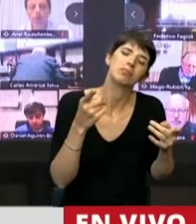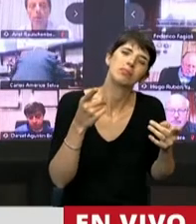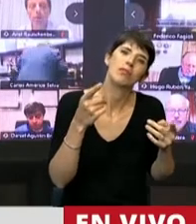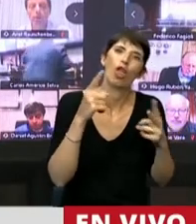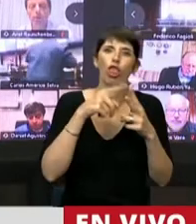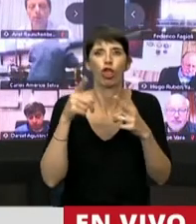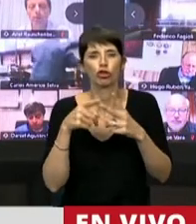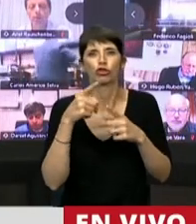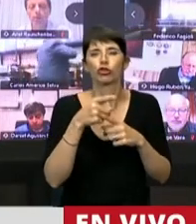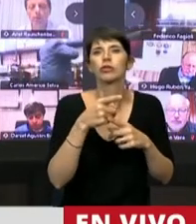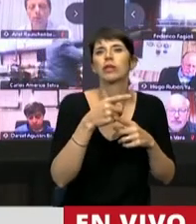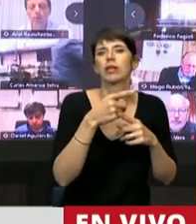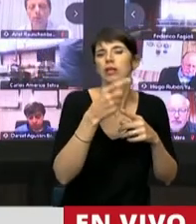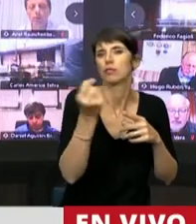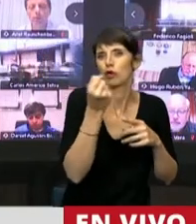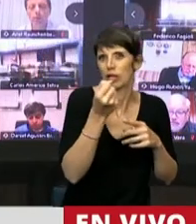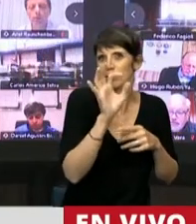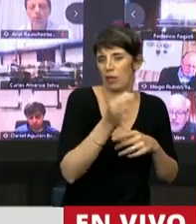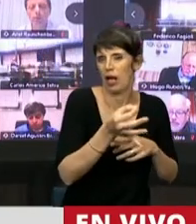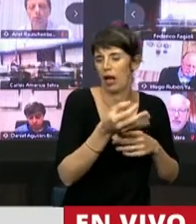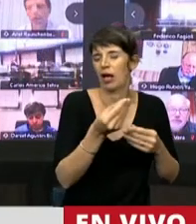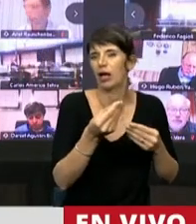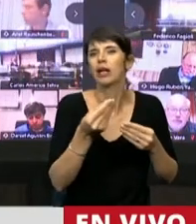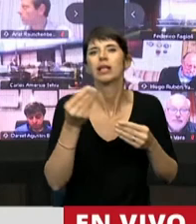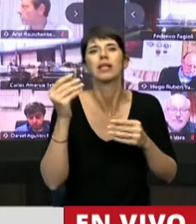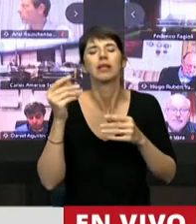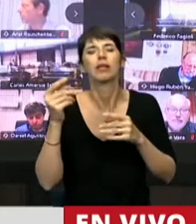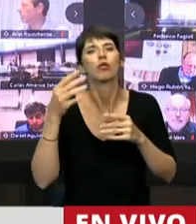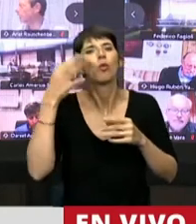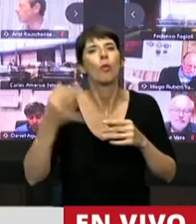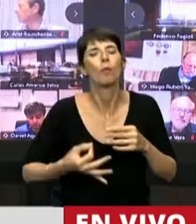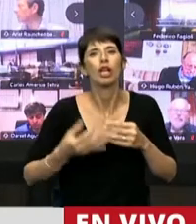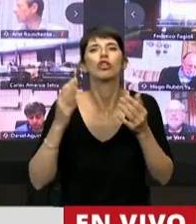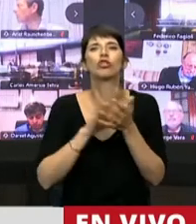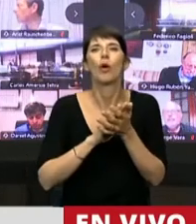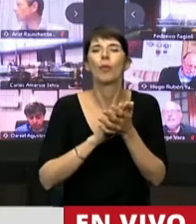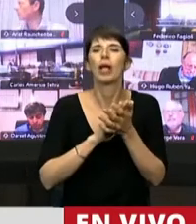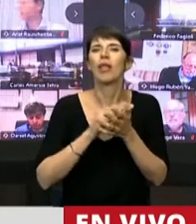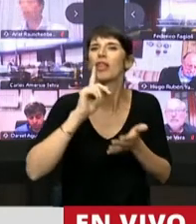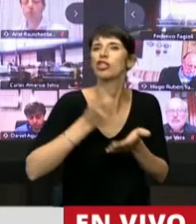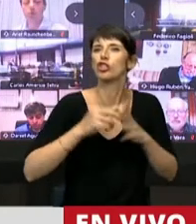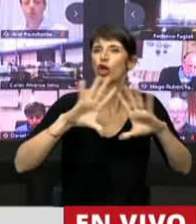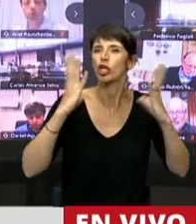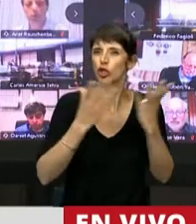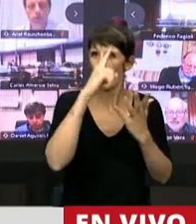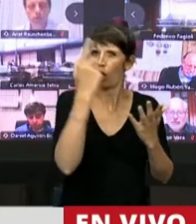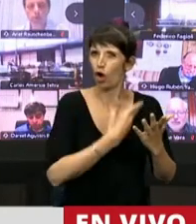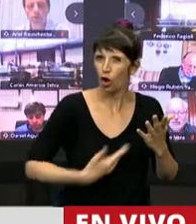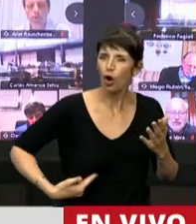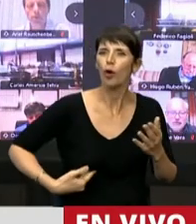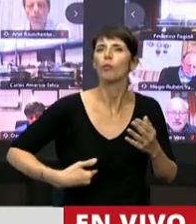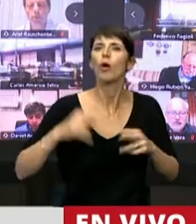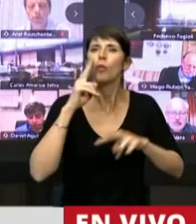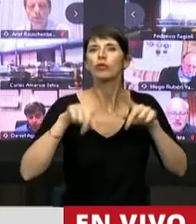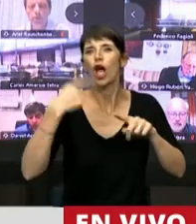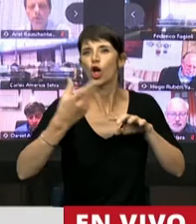carácter de ejercer la descentralización de la Administración Pública Nacional. Al